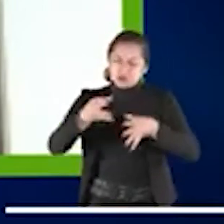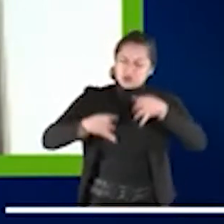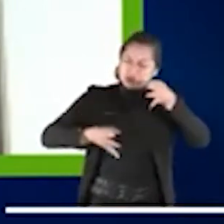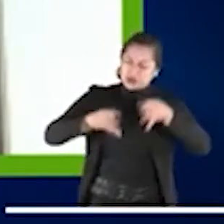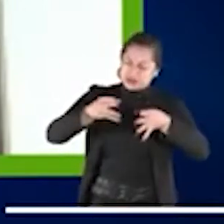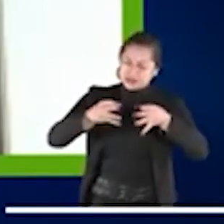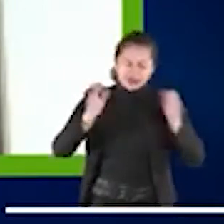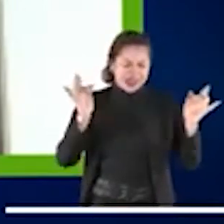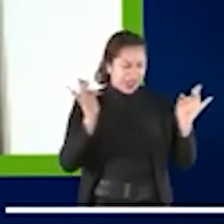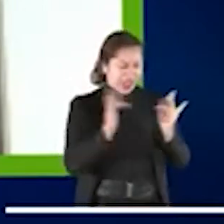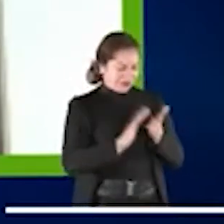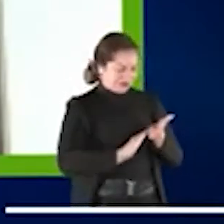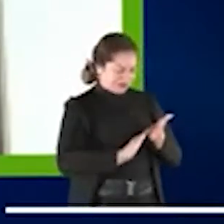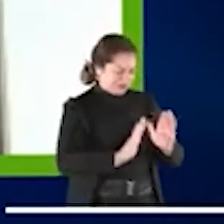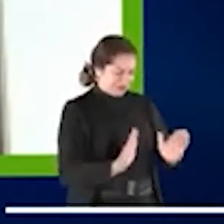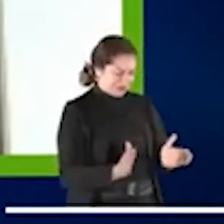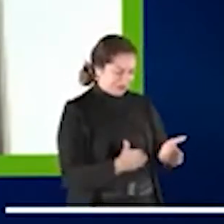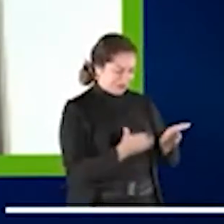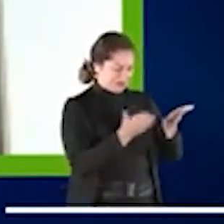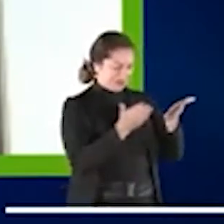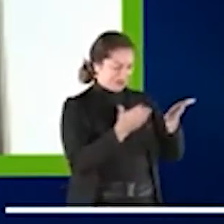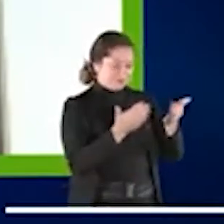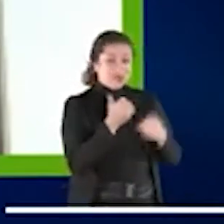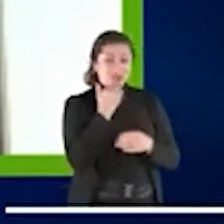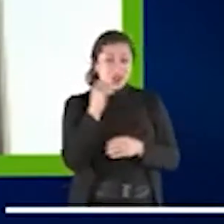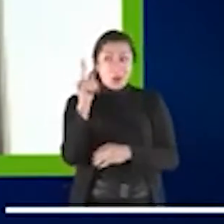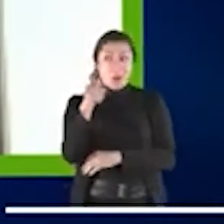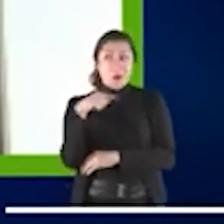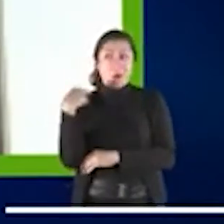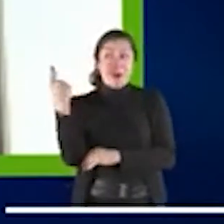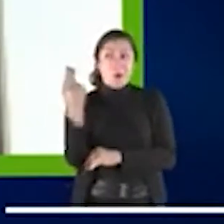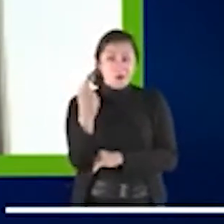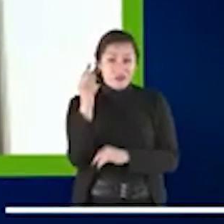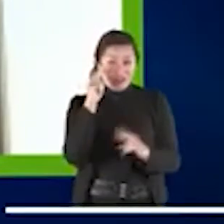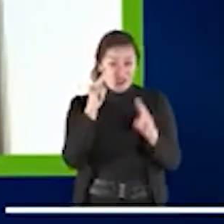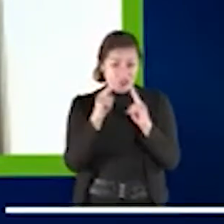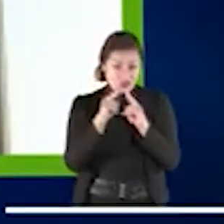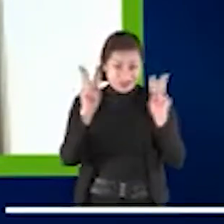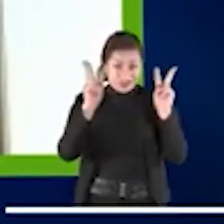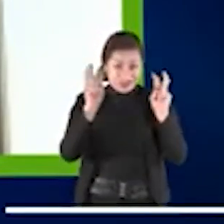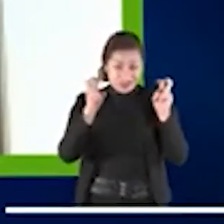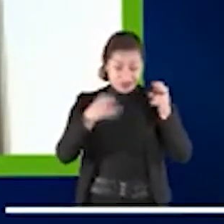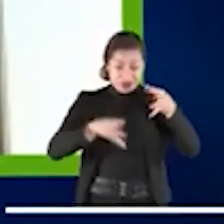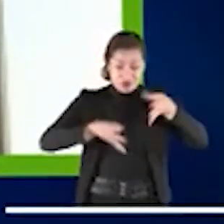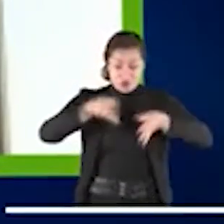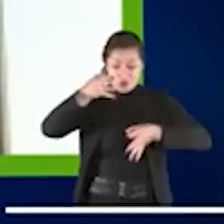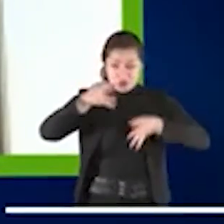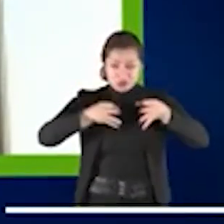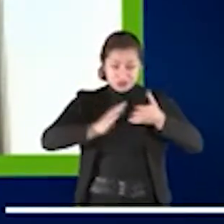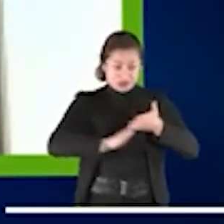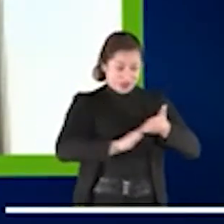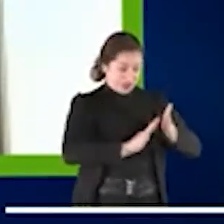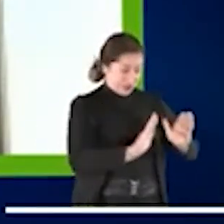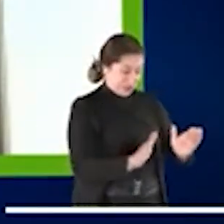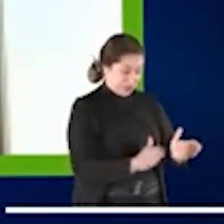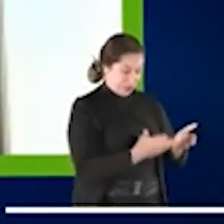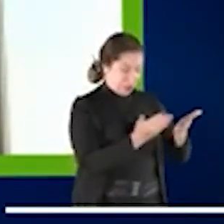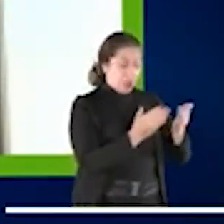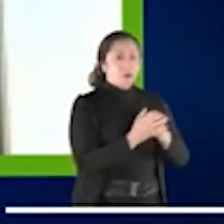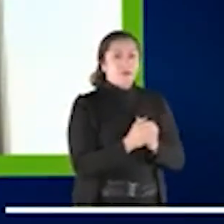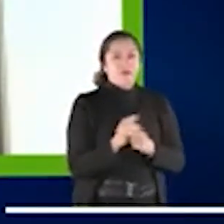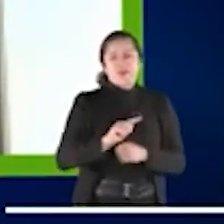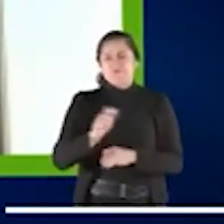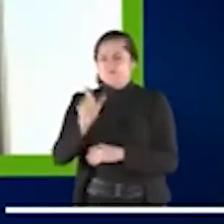el mundo aquí que nos está escuchando hoy lo conoce. Tenemos un nombre inglés, se llama